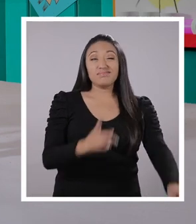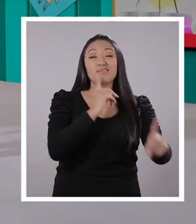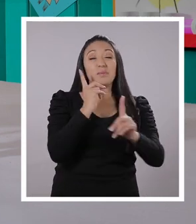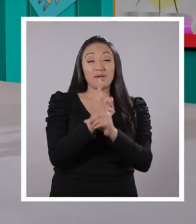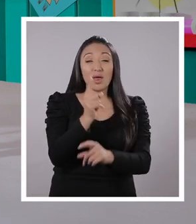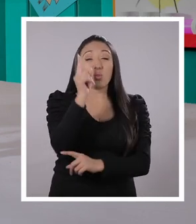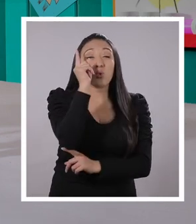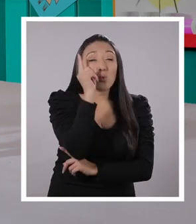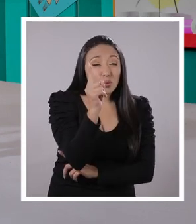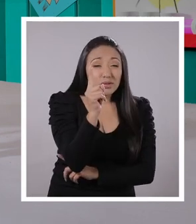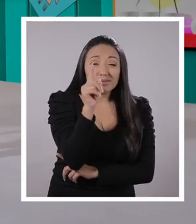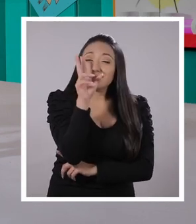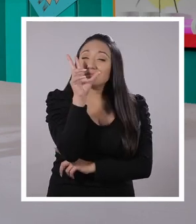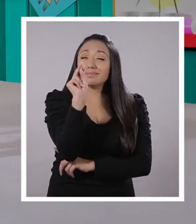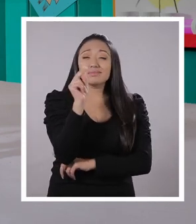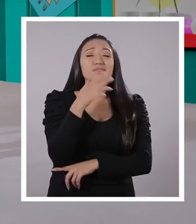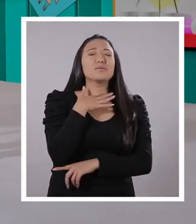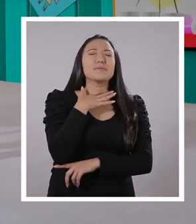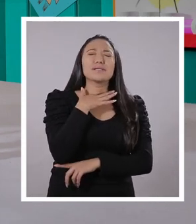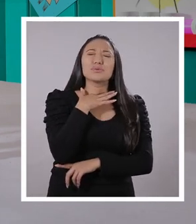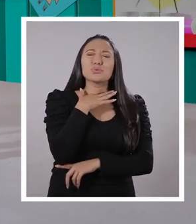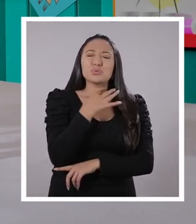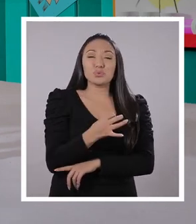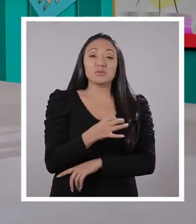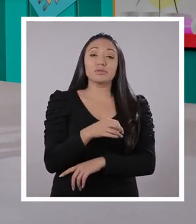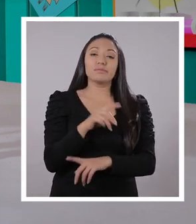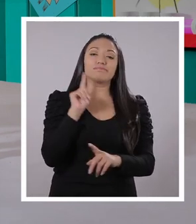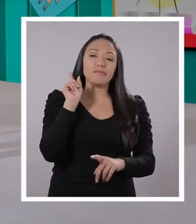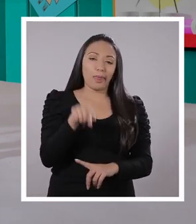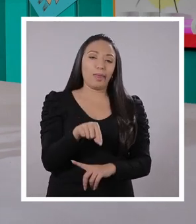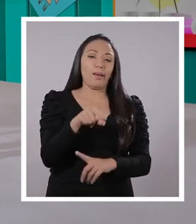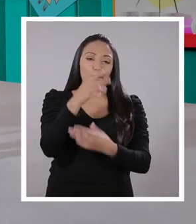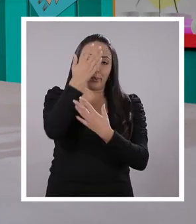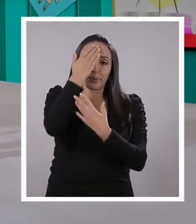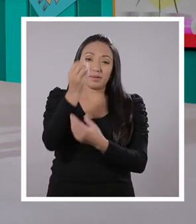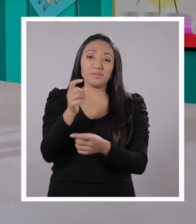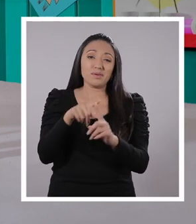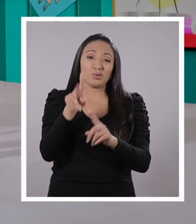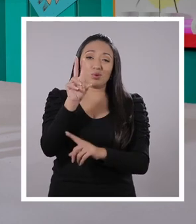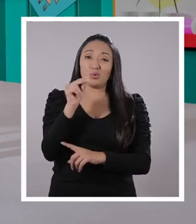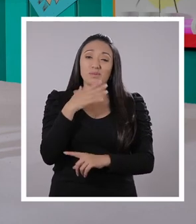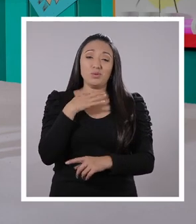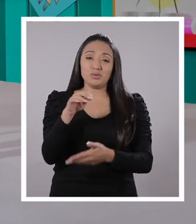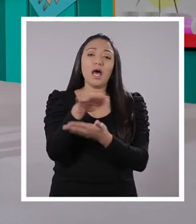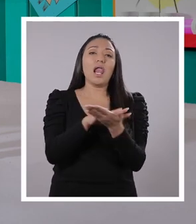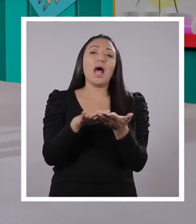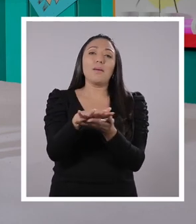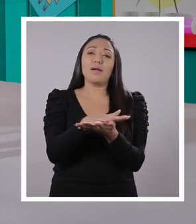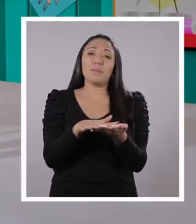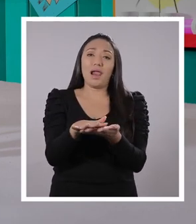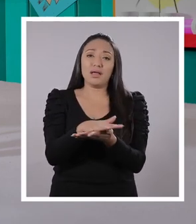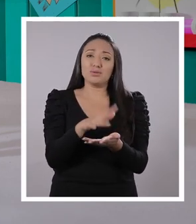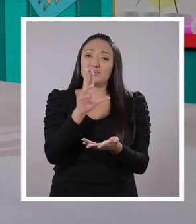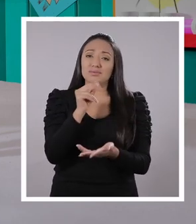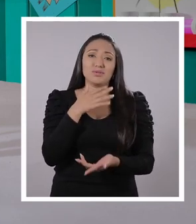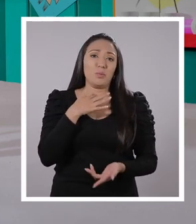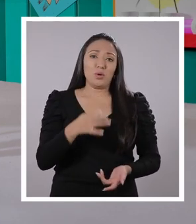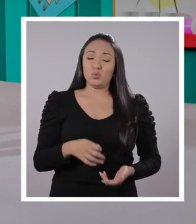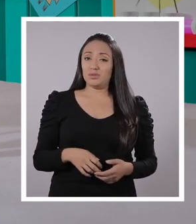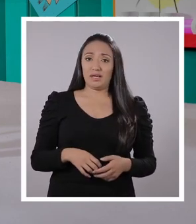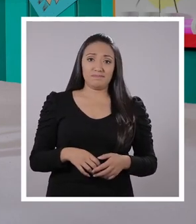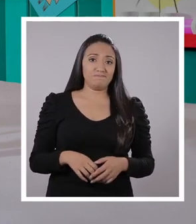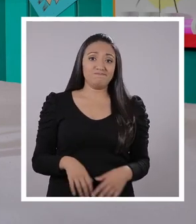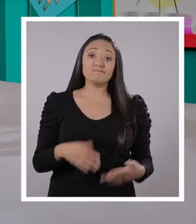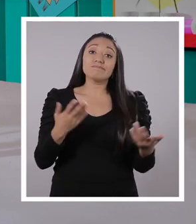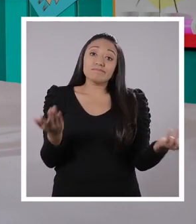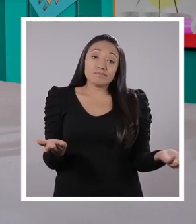Hay una actividad que no me gusta tanto, pero debo hacerla. Lavar platos. ¿Ves? Así nosotros